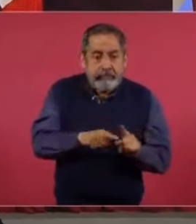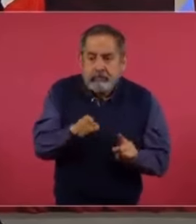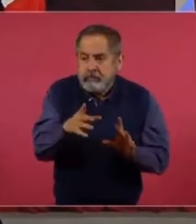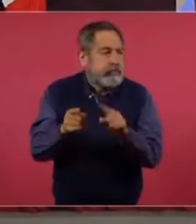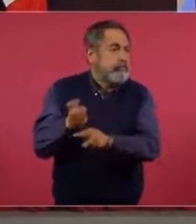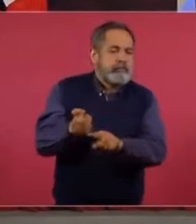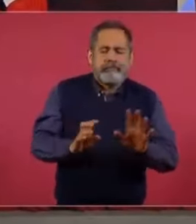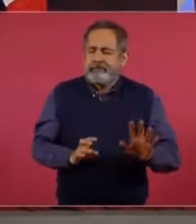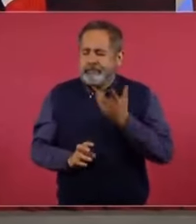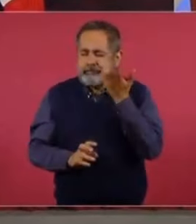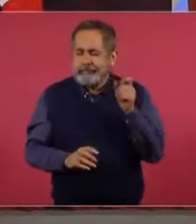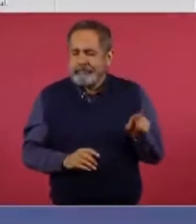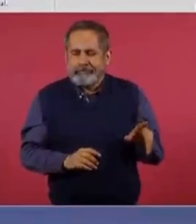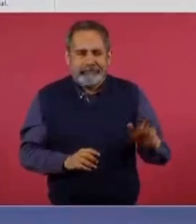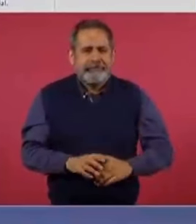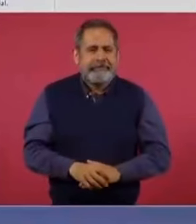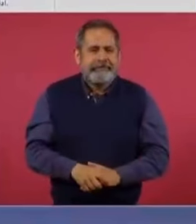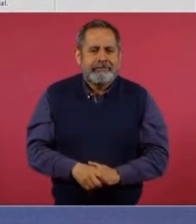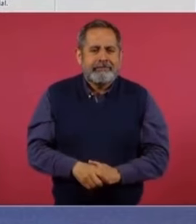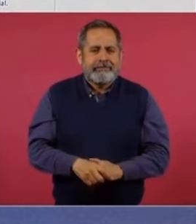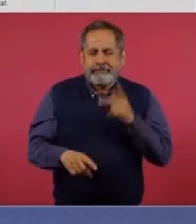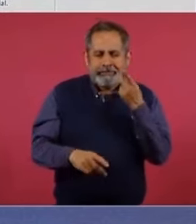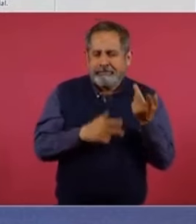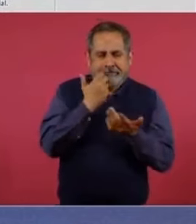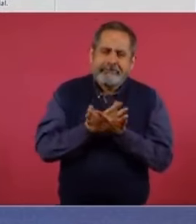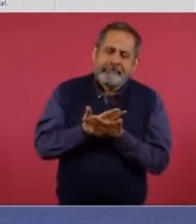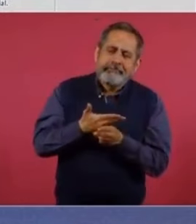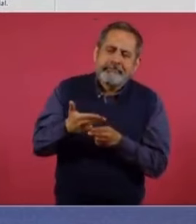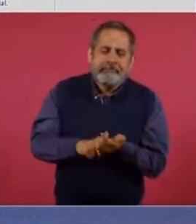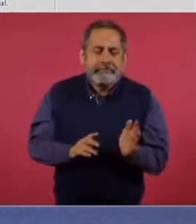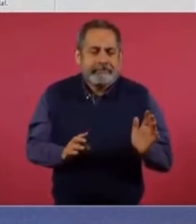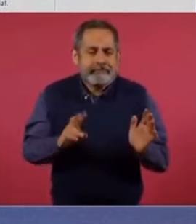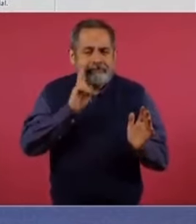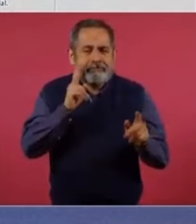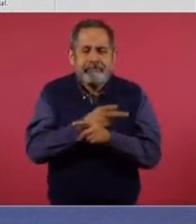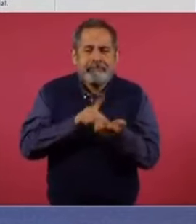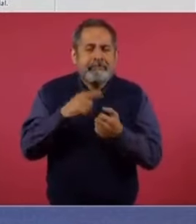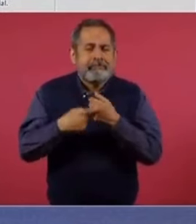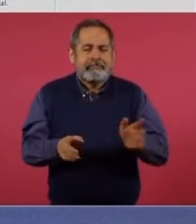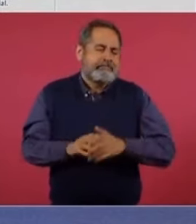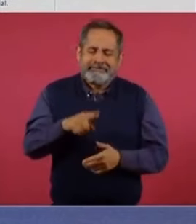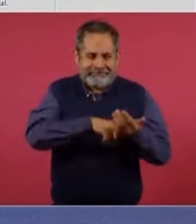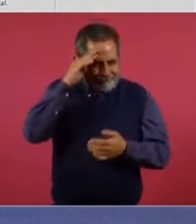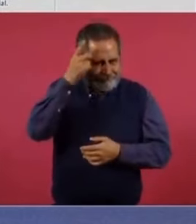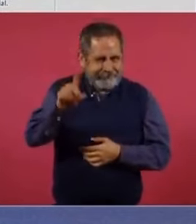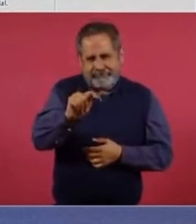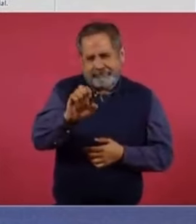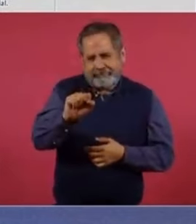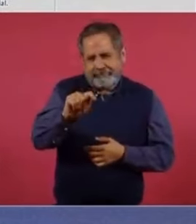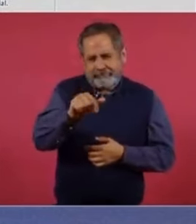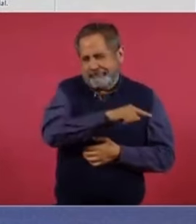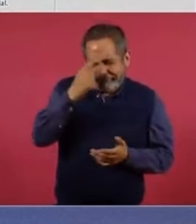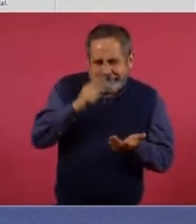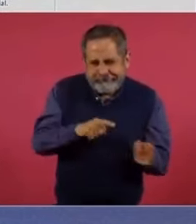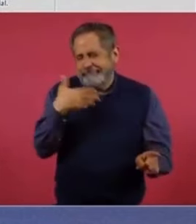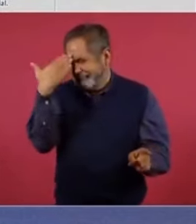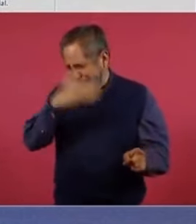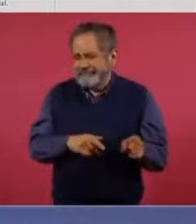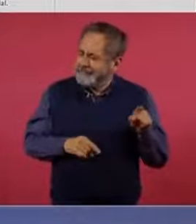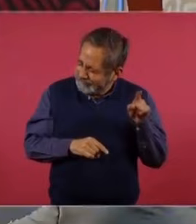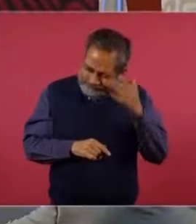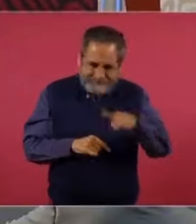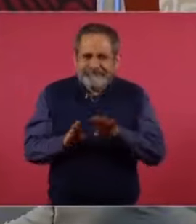tomando esto, estas declaraciones, para esperar a ver qué sucede. Pero el señor Moss también, creo yo, sabe